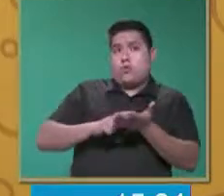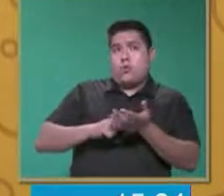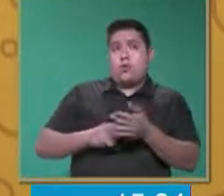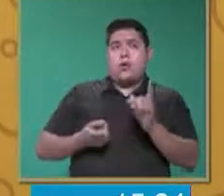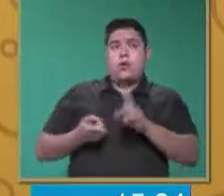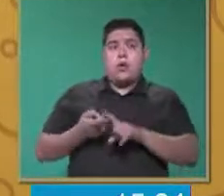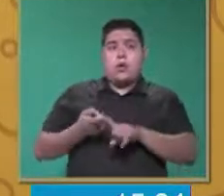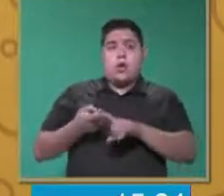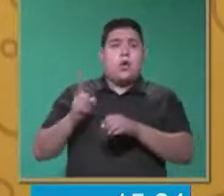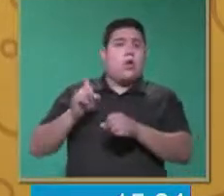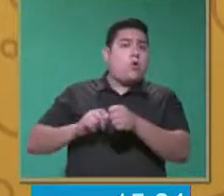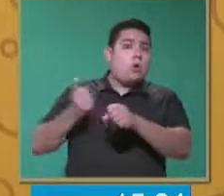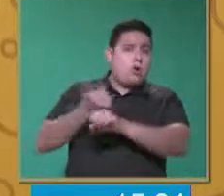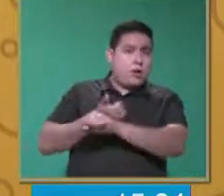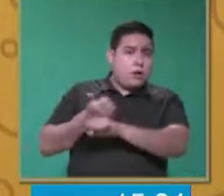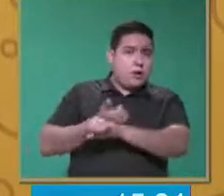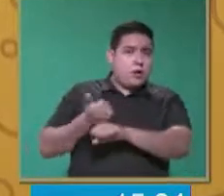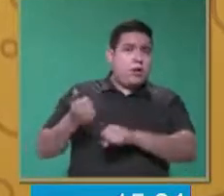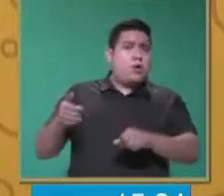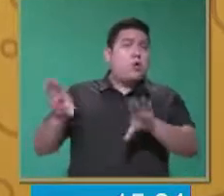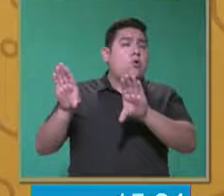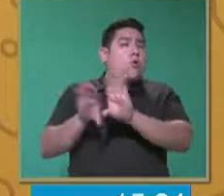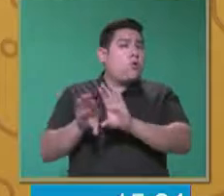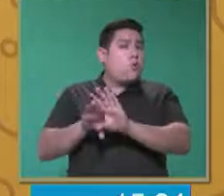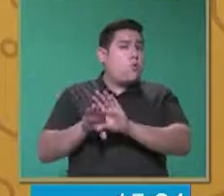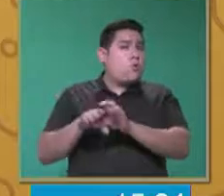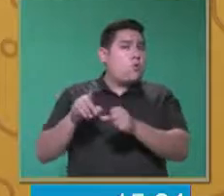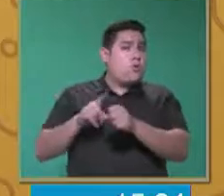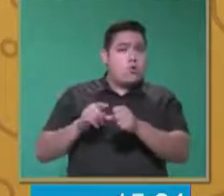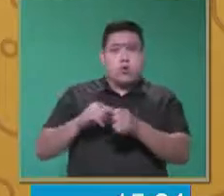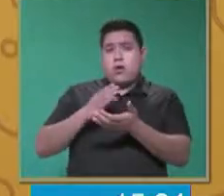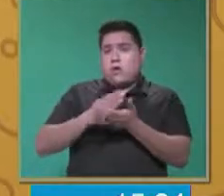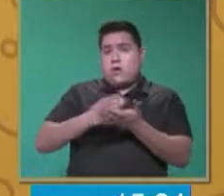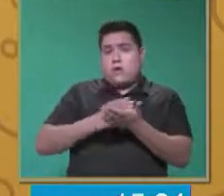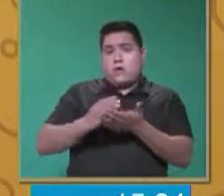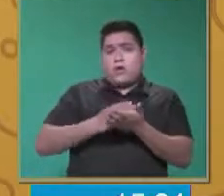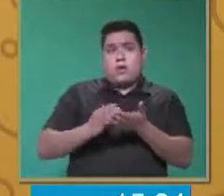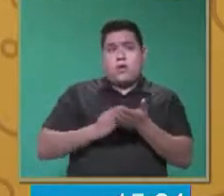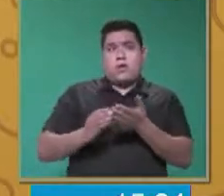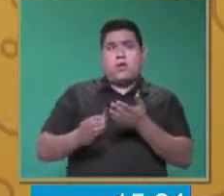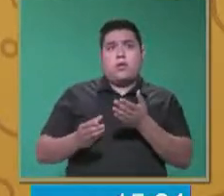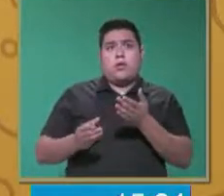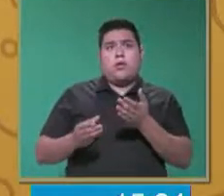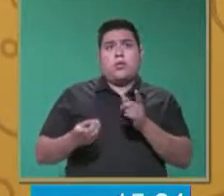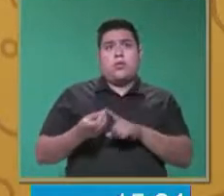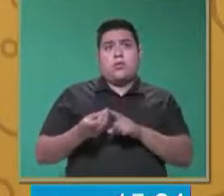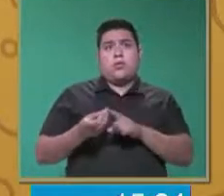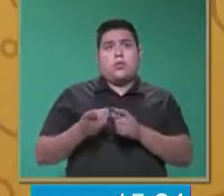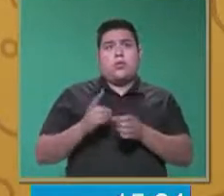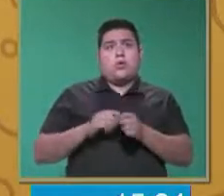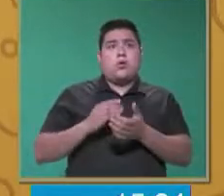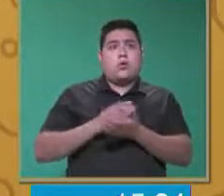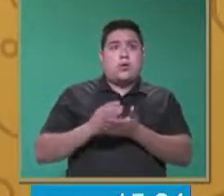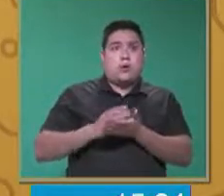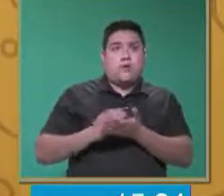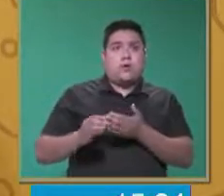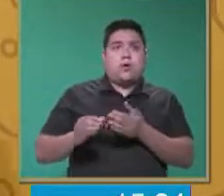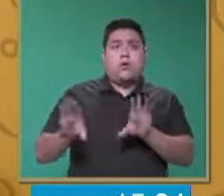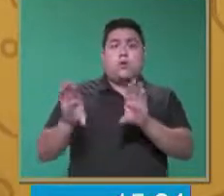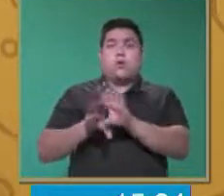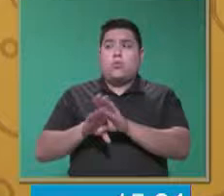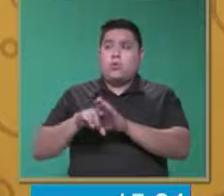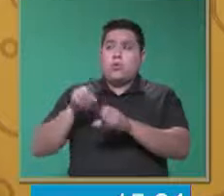quién de color amarillo, cómo de color café, de dónde de color café y cómo de color azul, ¿verdad?